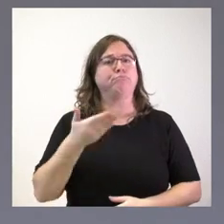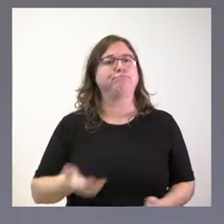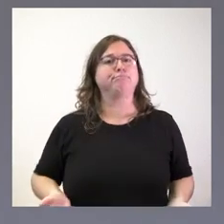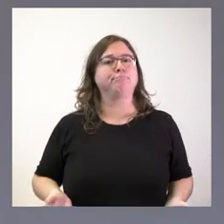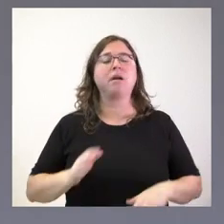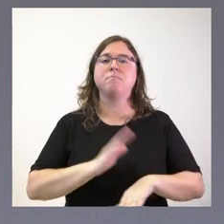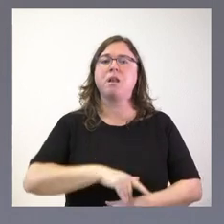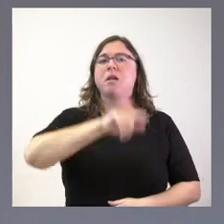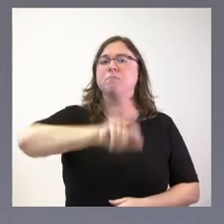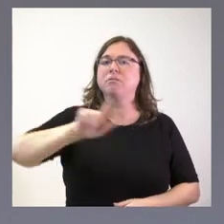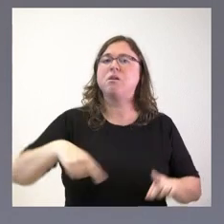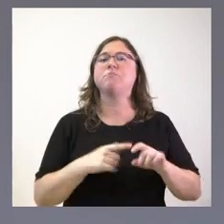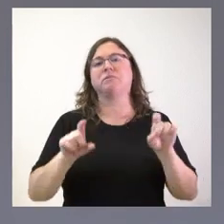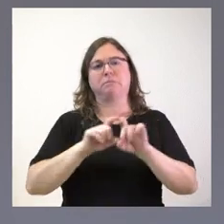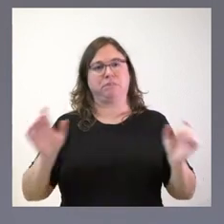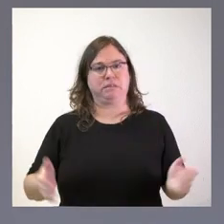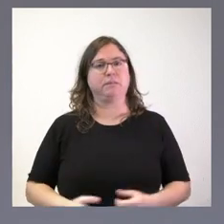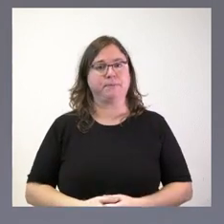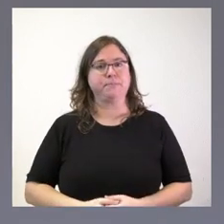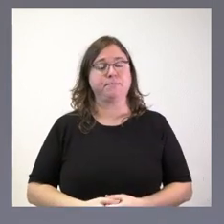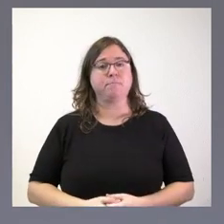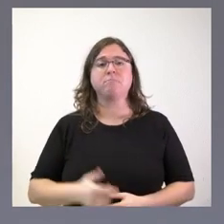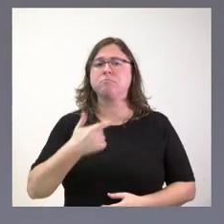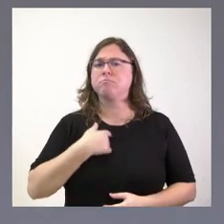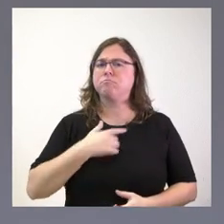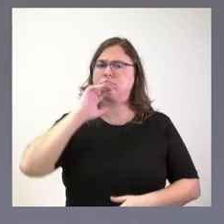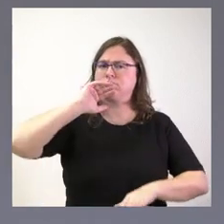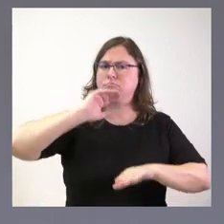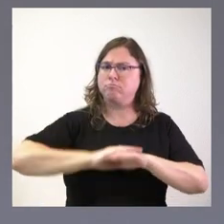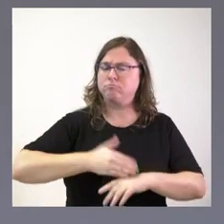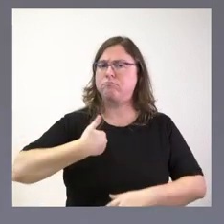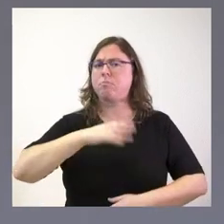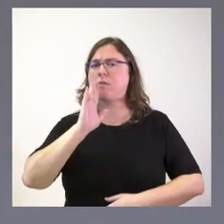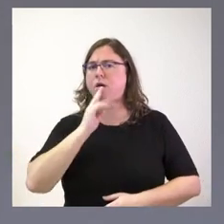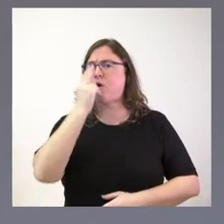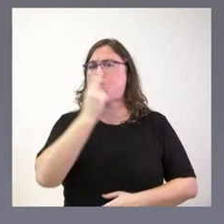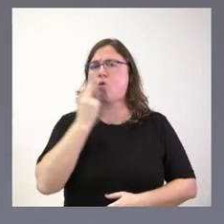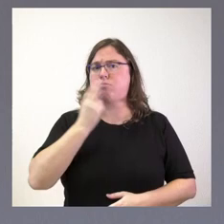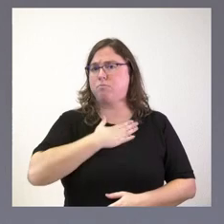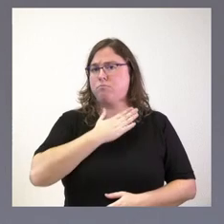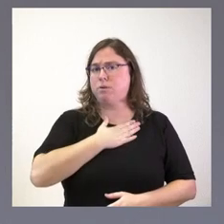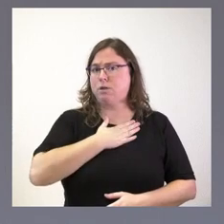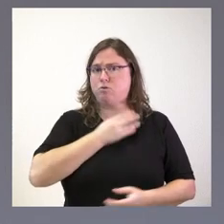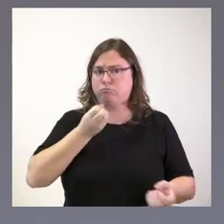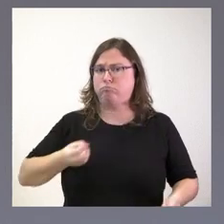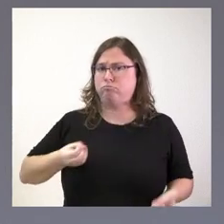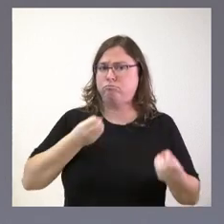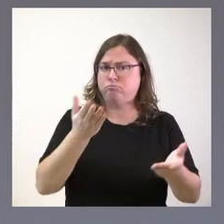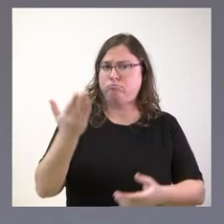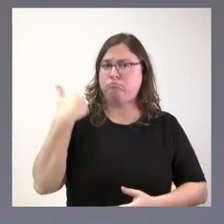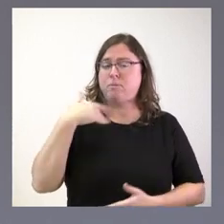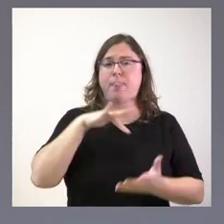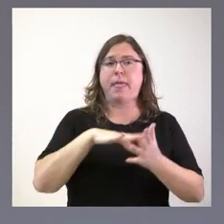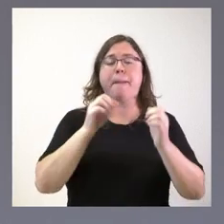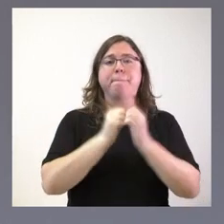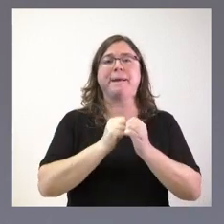para las personas y las empresas. Cumplimos así mi compromiso que expresé en la comparecencia del 23